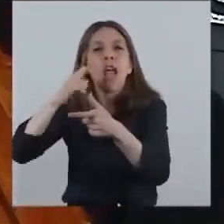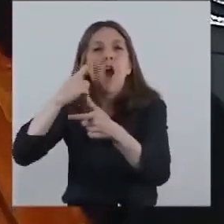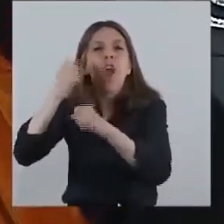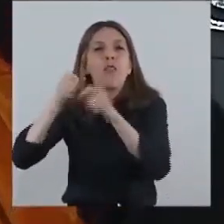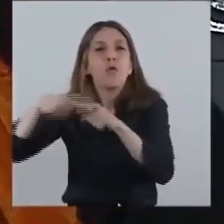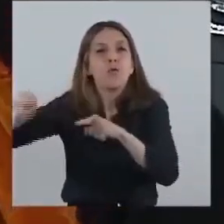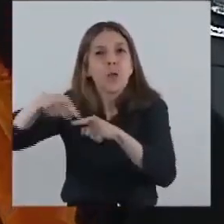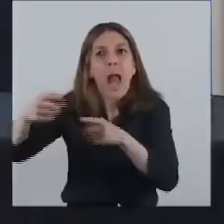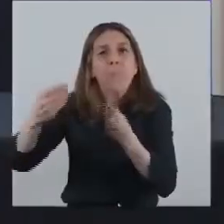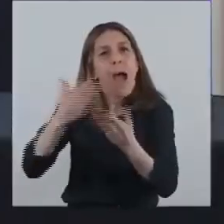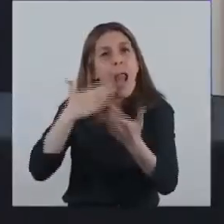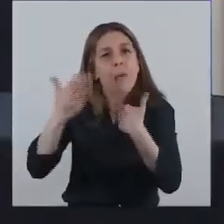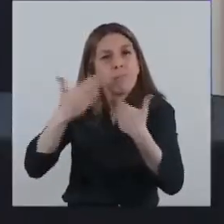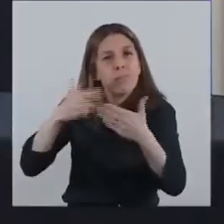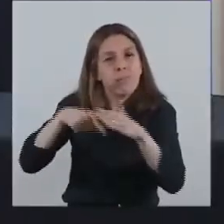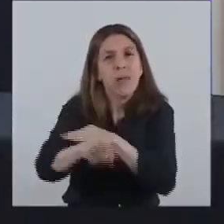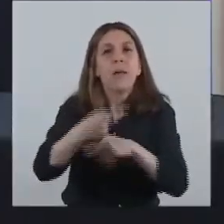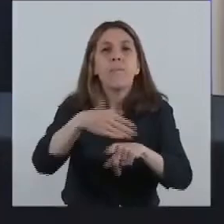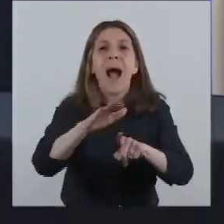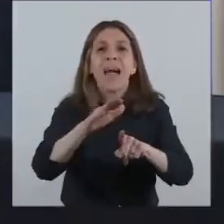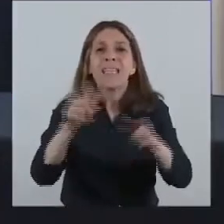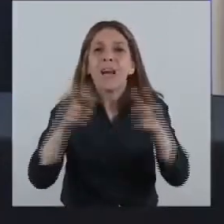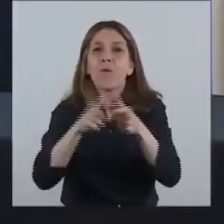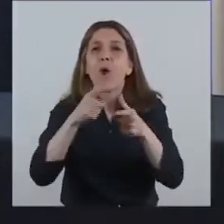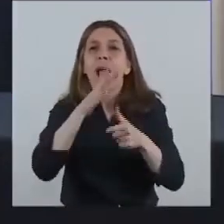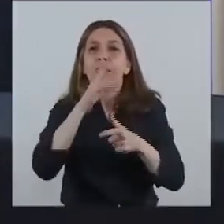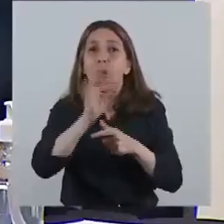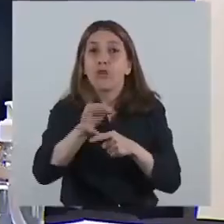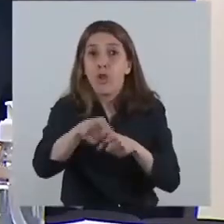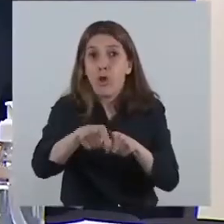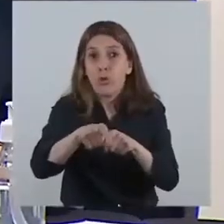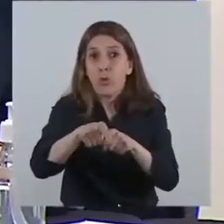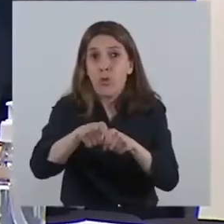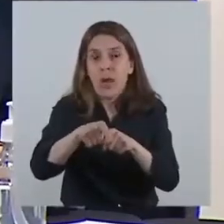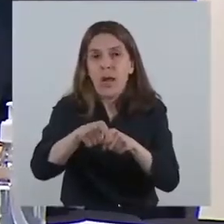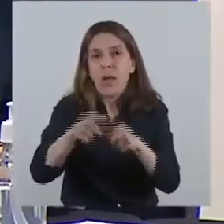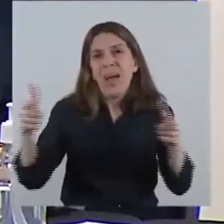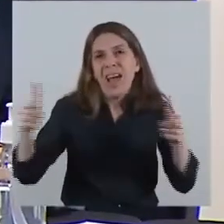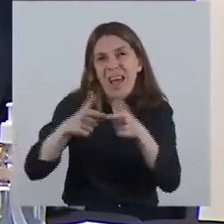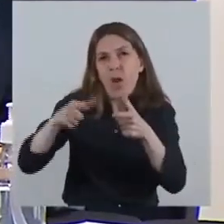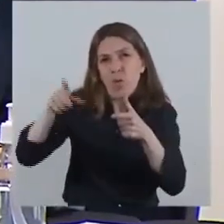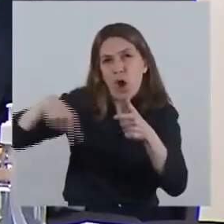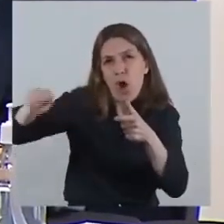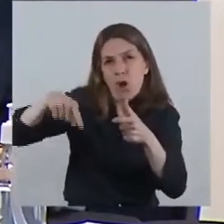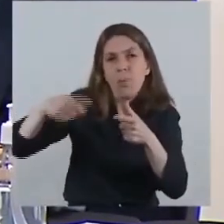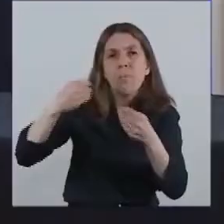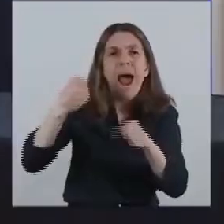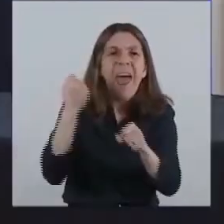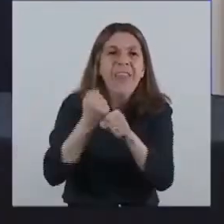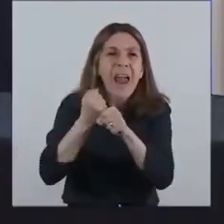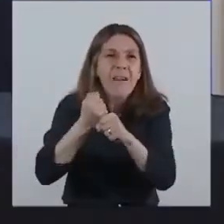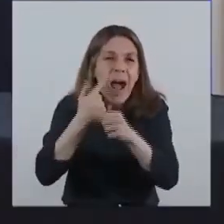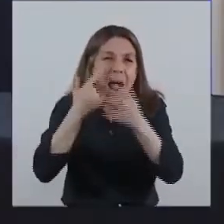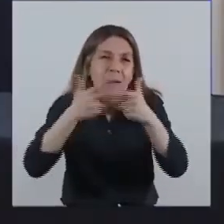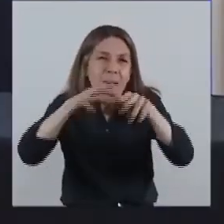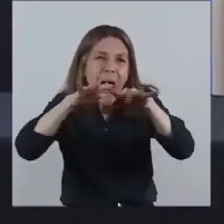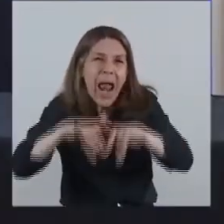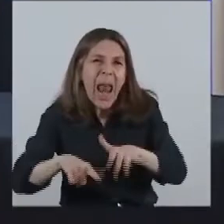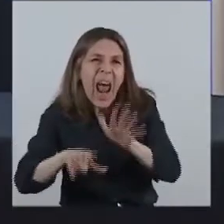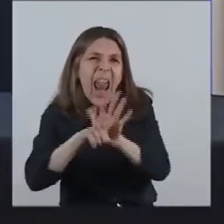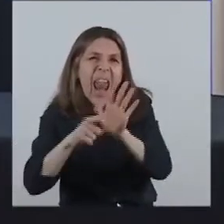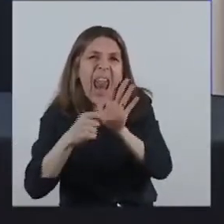profundizar el diálogo el día 14 de octubre, en pos de trabajar por una ley de desarrollo